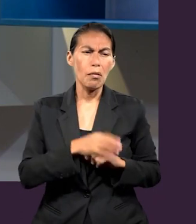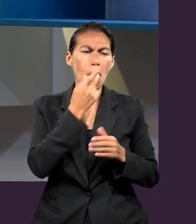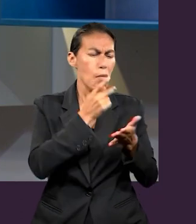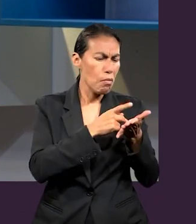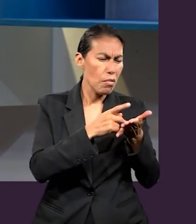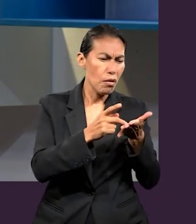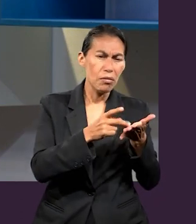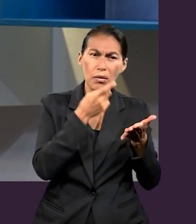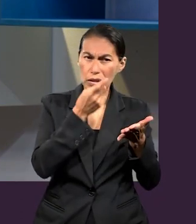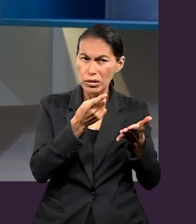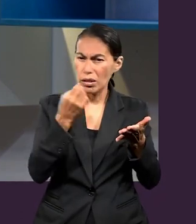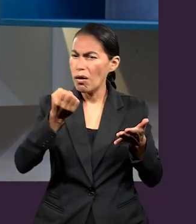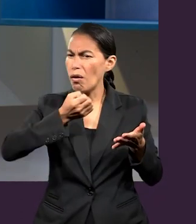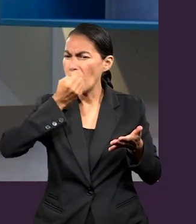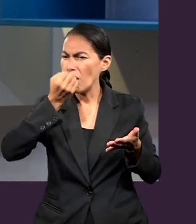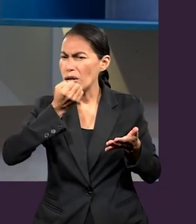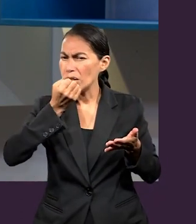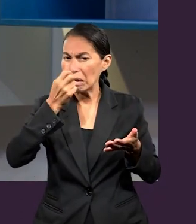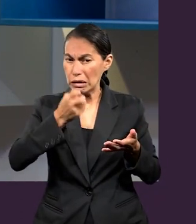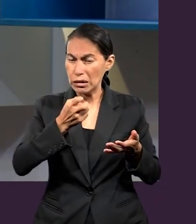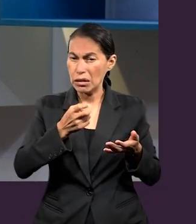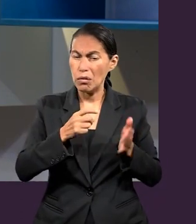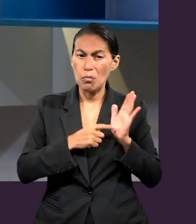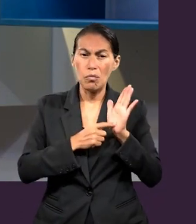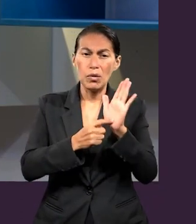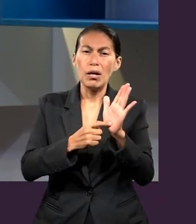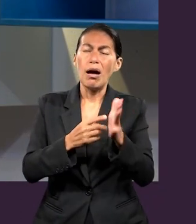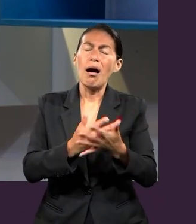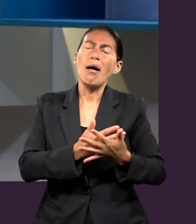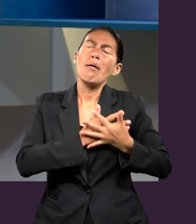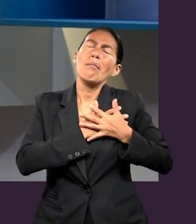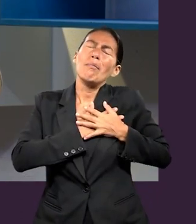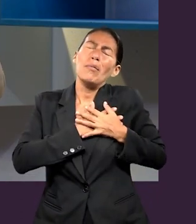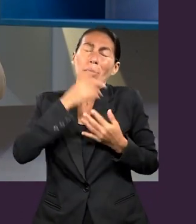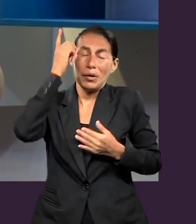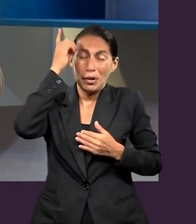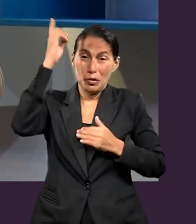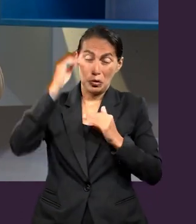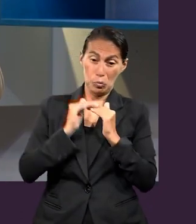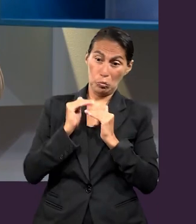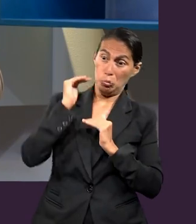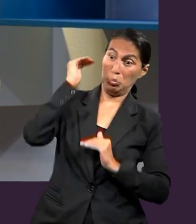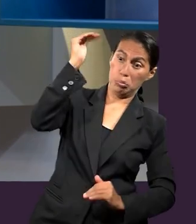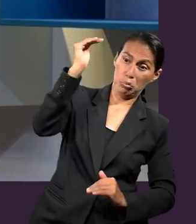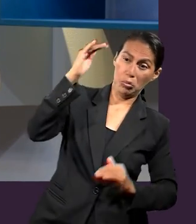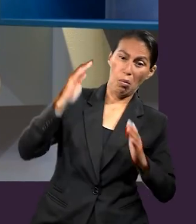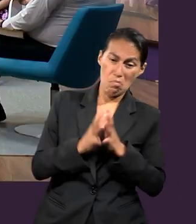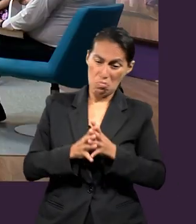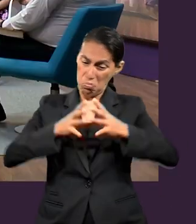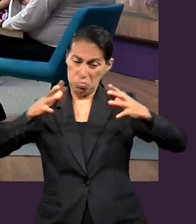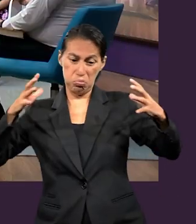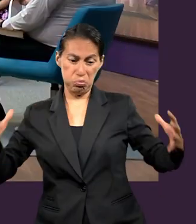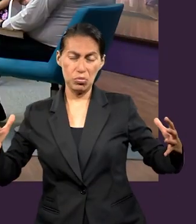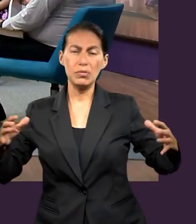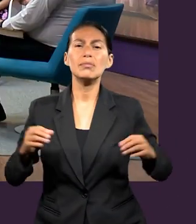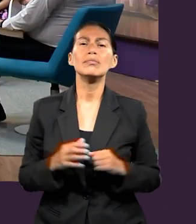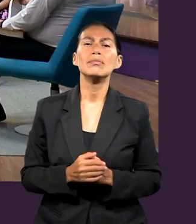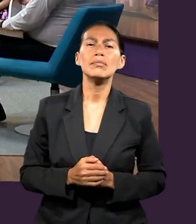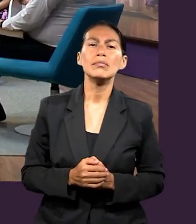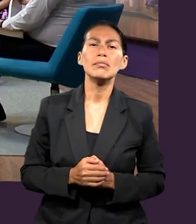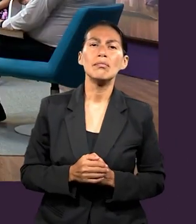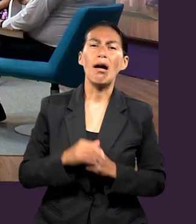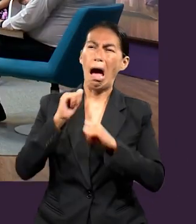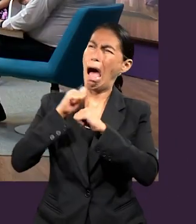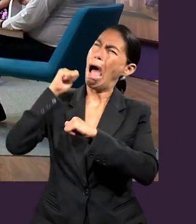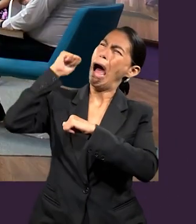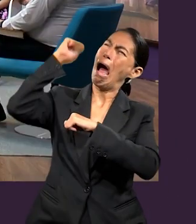todo porque en esa oración que Pablo habla, también revela las dimensiones del amor de Dios. ¿Tú qué piensas de esas dimensiones? Lo alto,